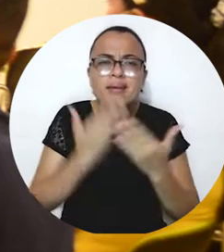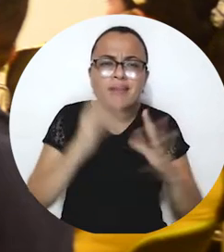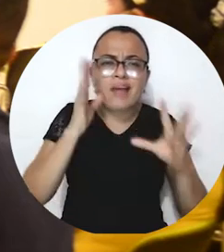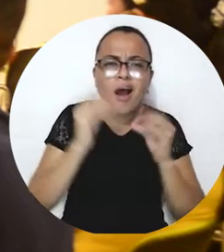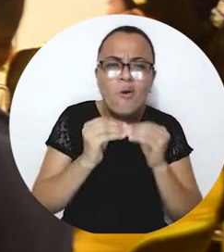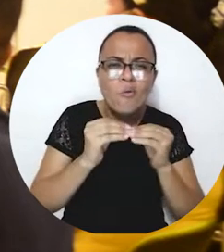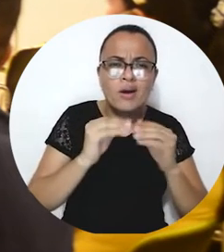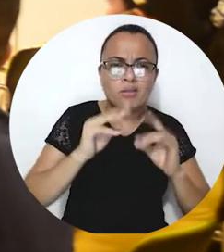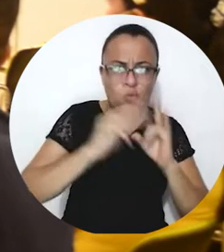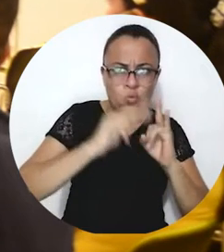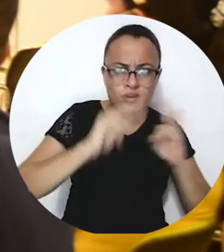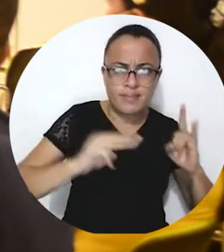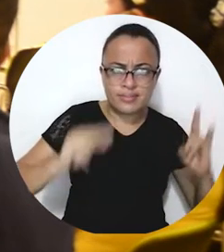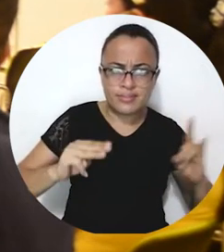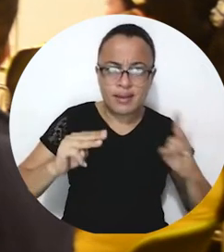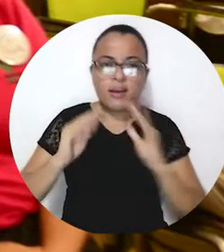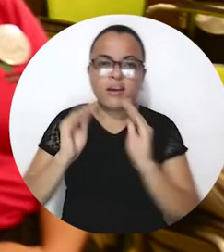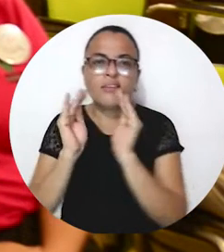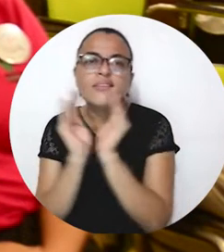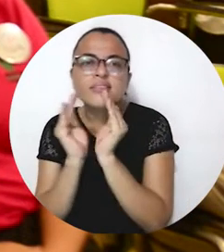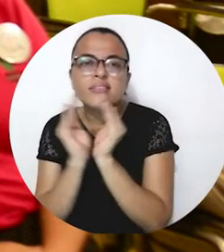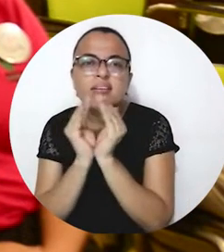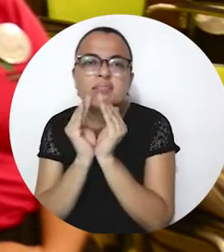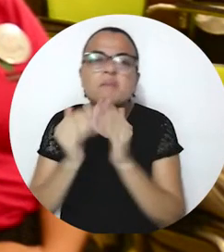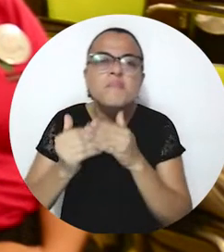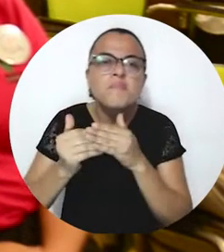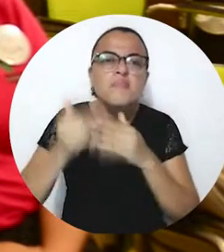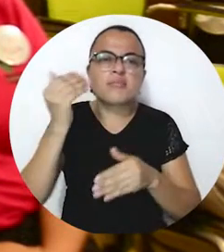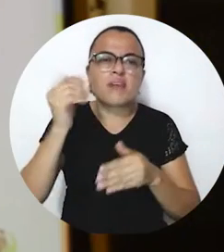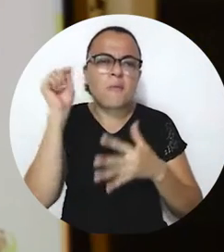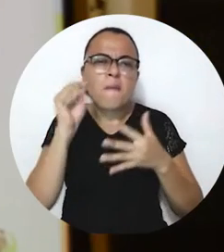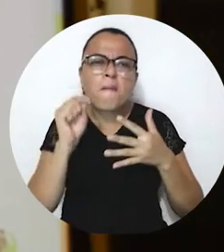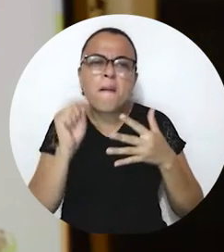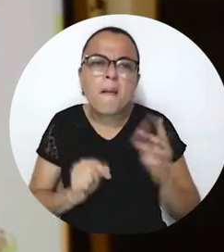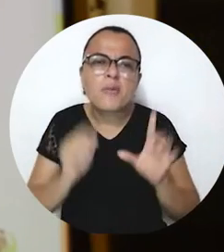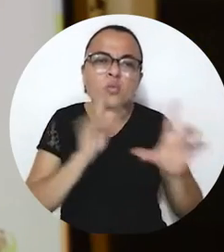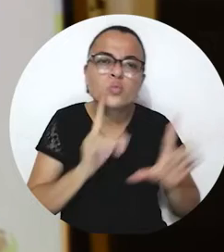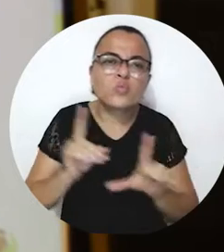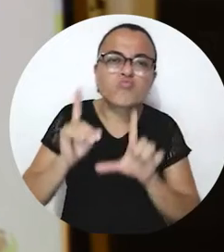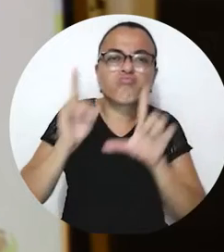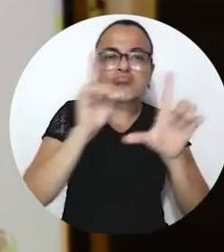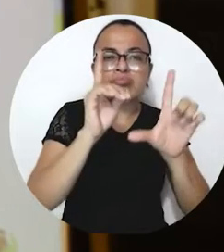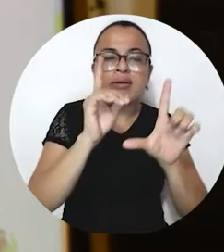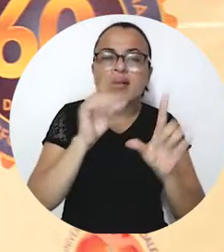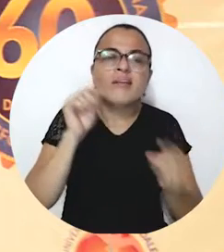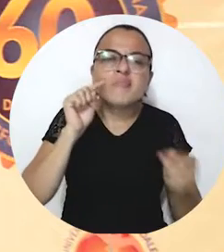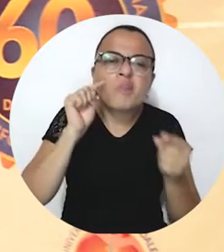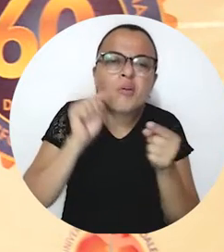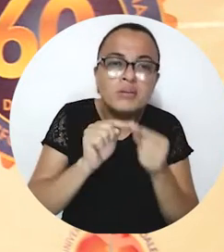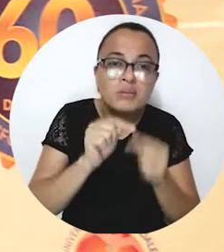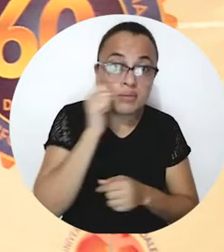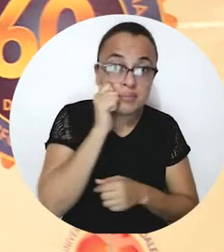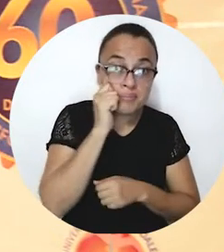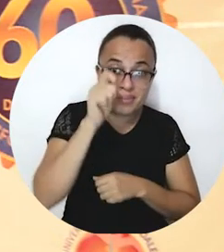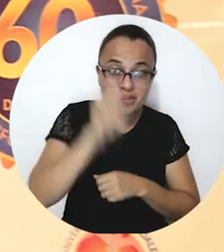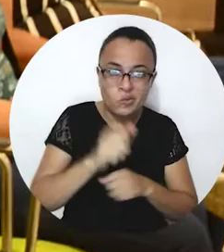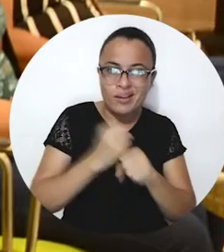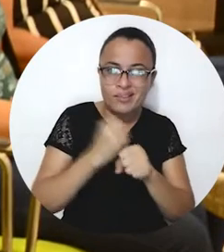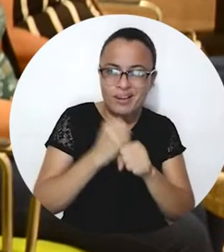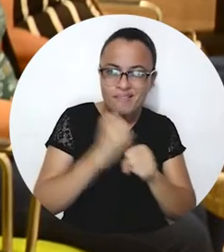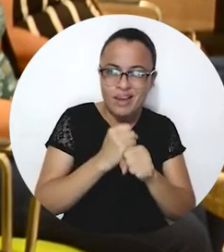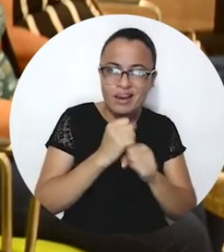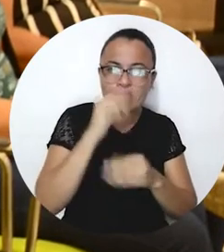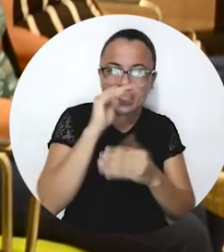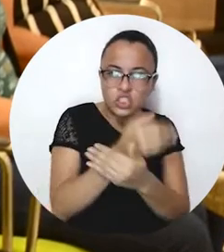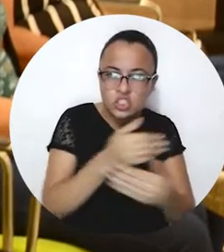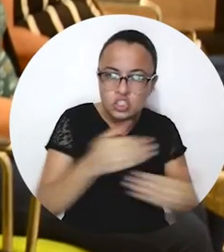Gracias a una alianza, la Universidad del Magdalena y el Instituto Colombiano de Bienestar Familiar dieron inicio a una serie de diplomados que buscan